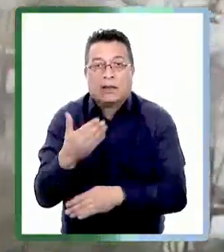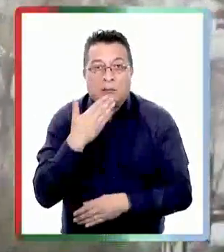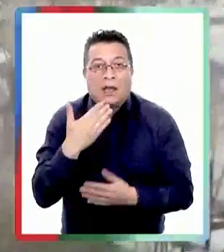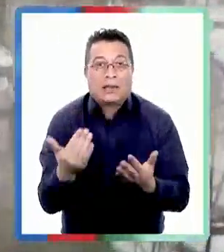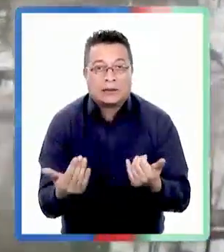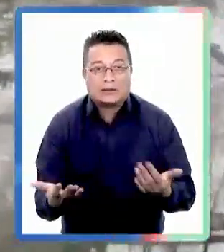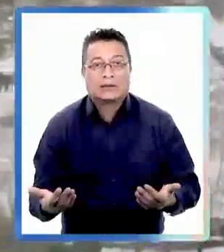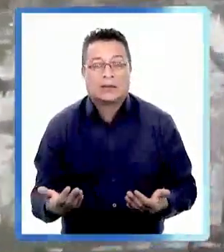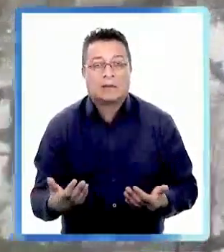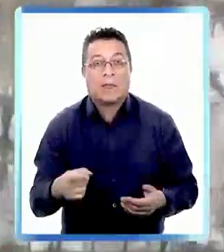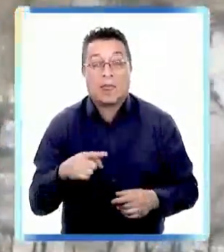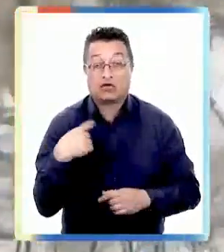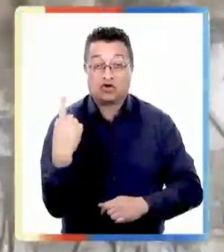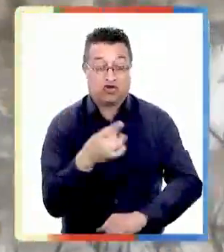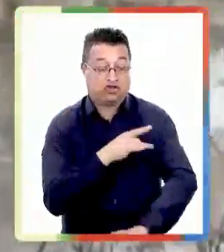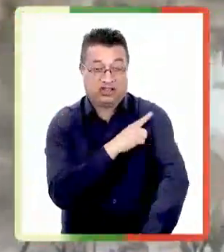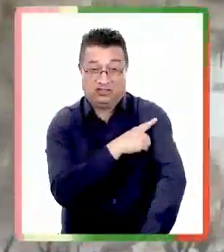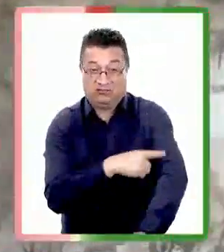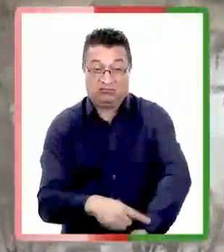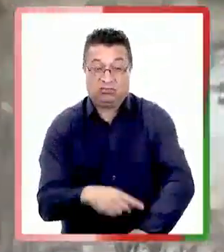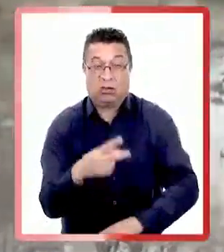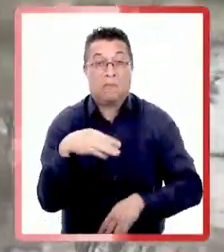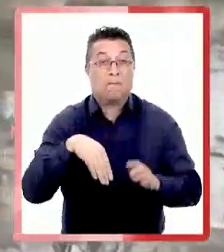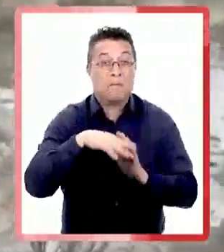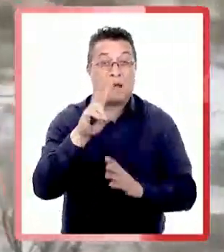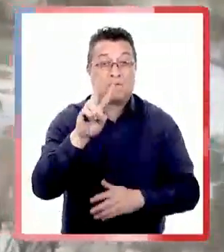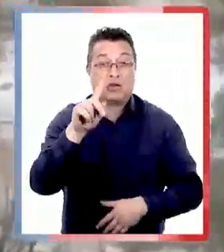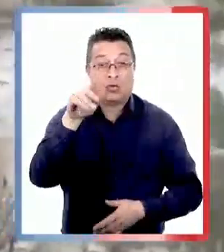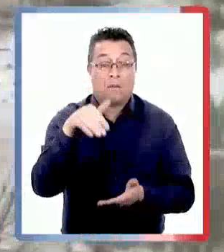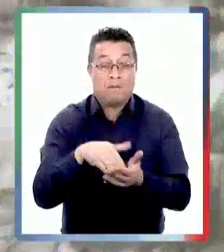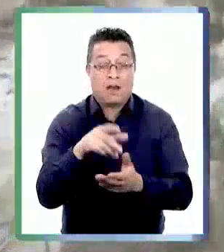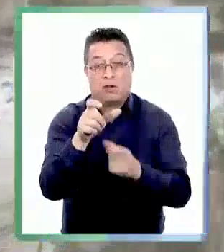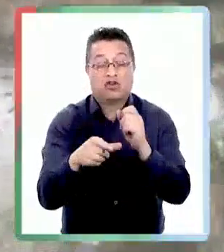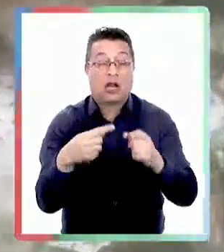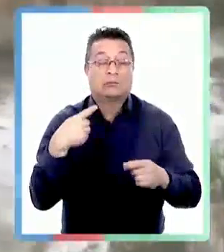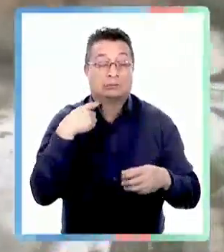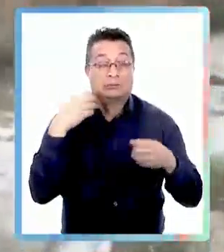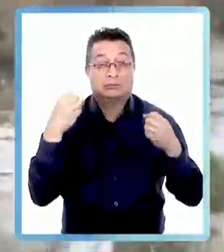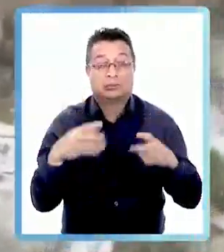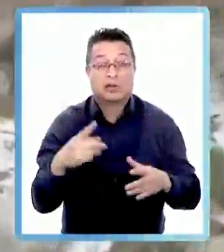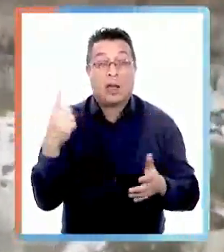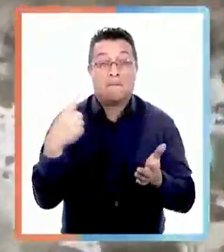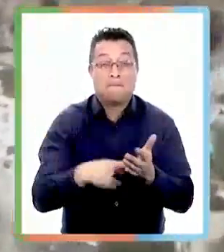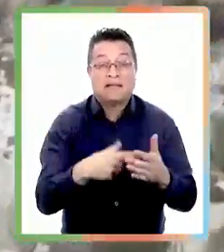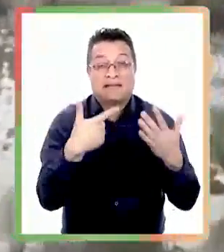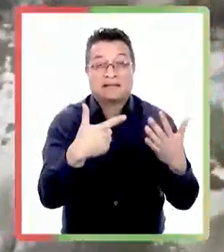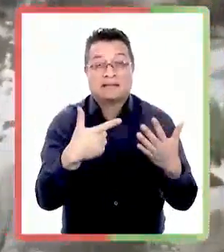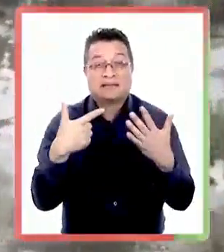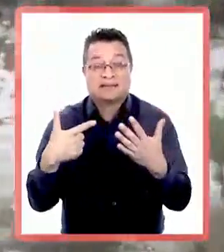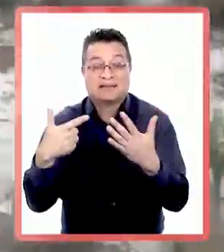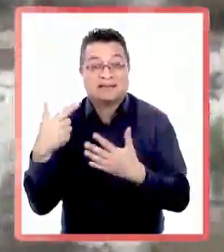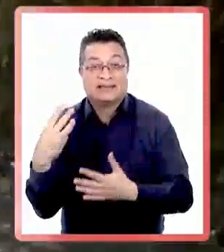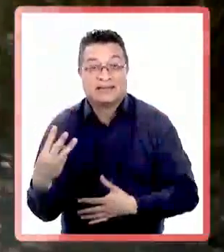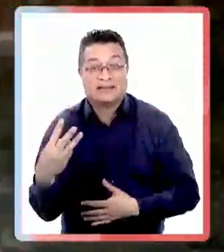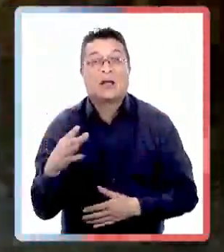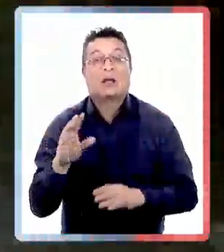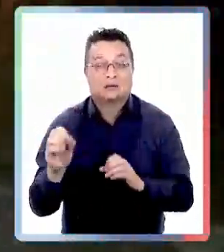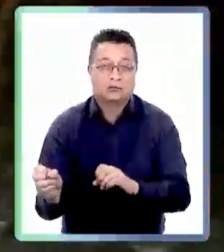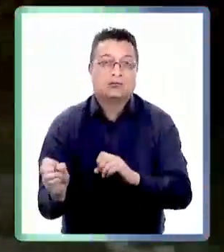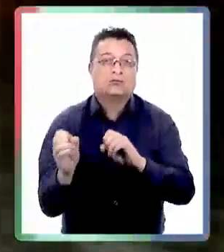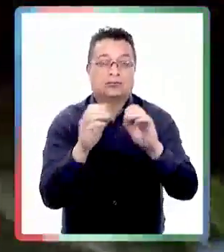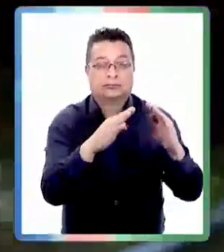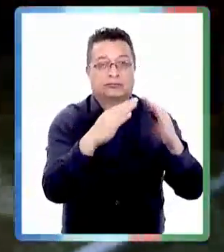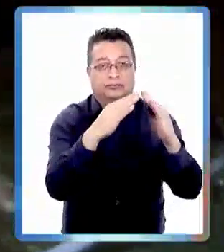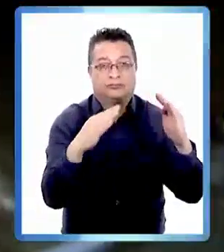vivimos con nuestros animales y por lo tanto necesitamos poder sostenerlos ellos también. En todo el país más de veintiún mil personas